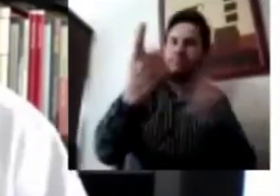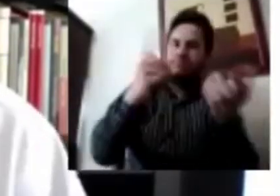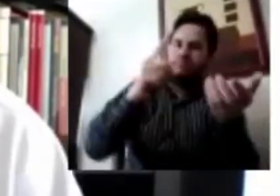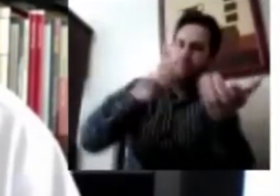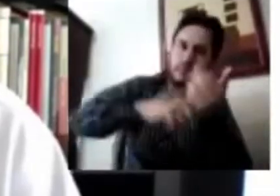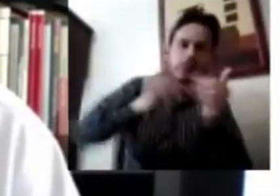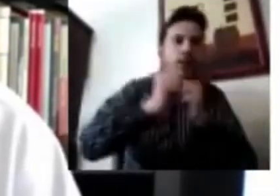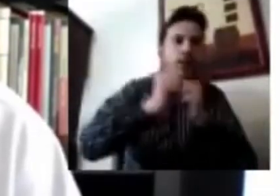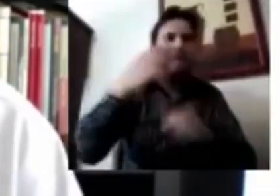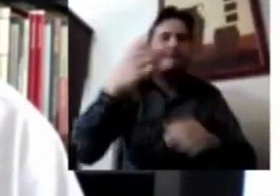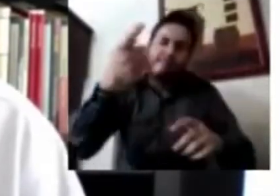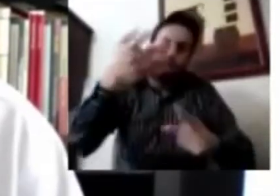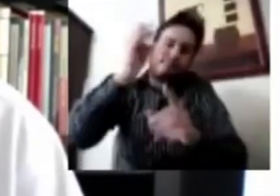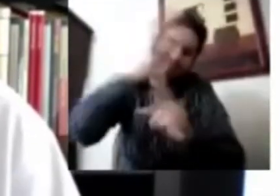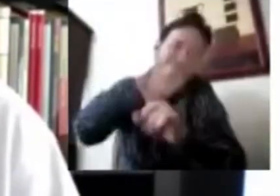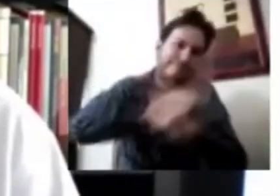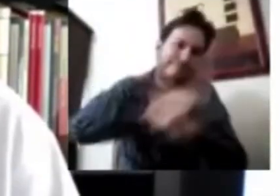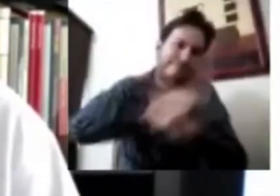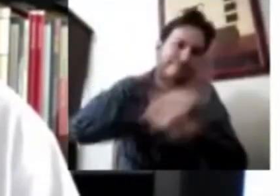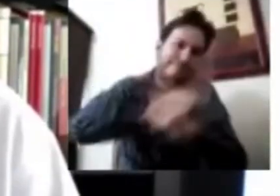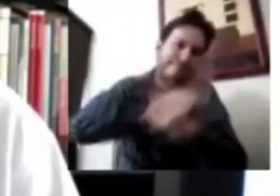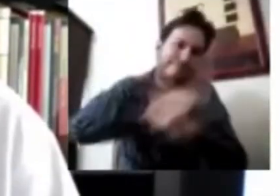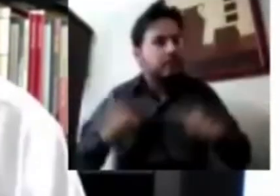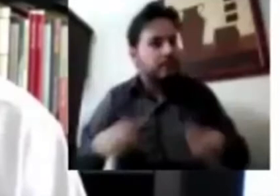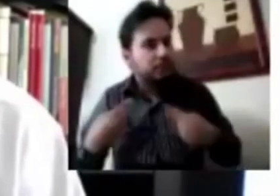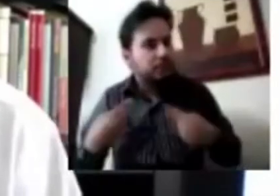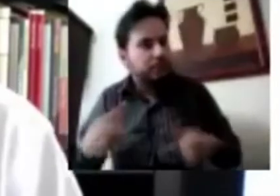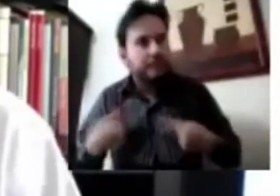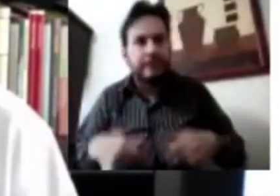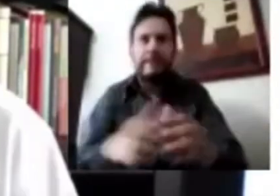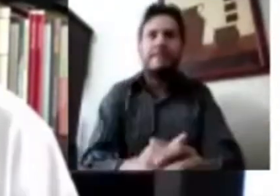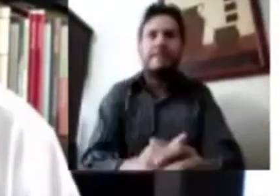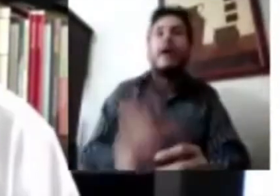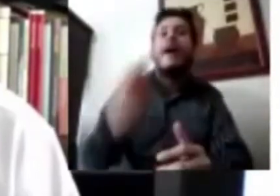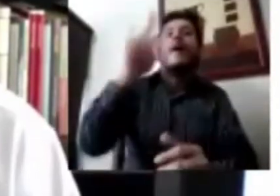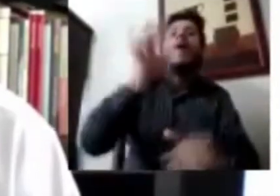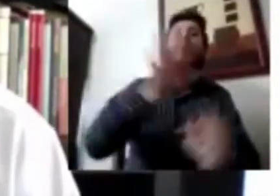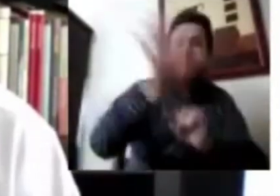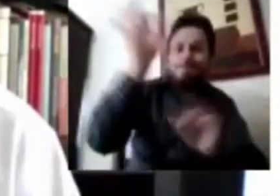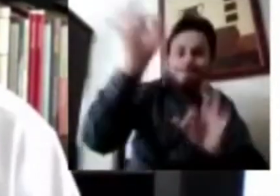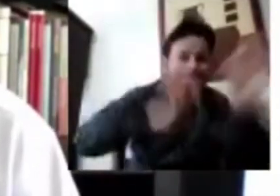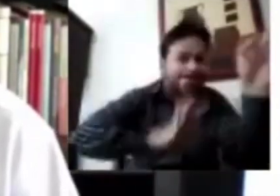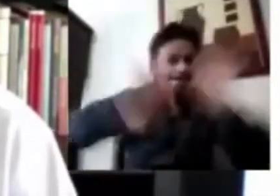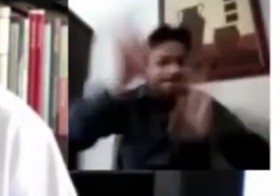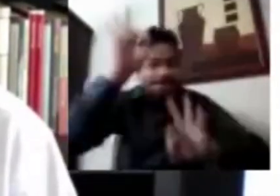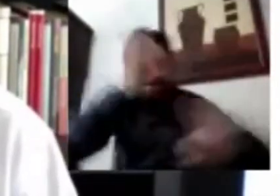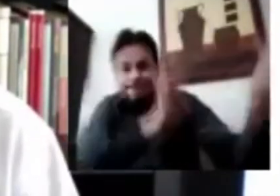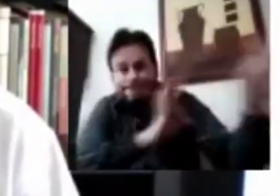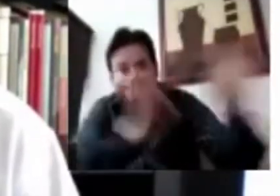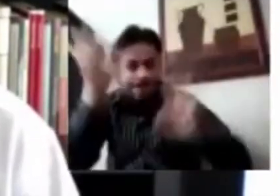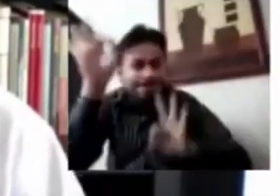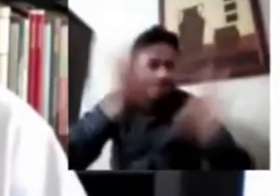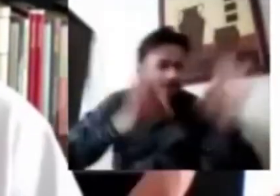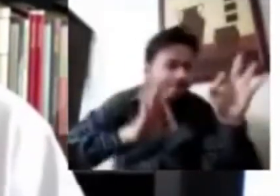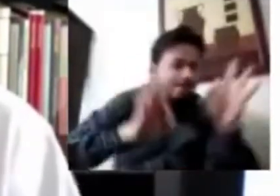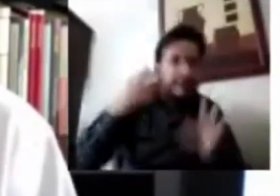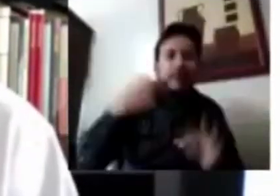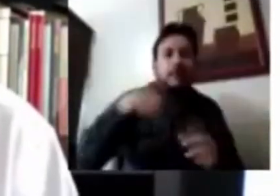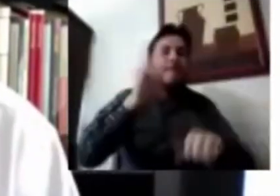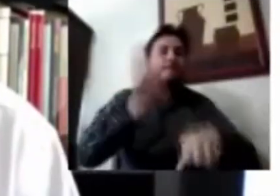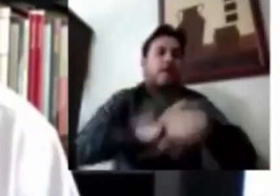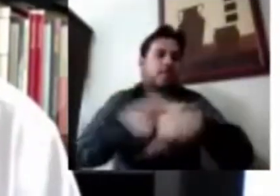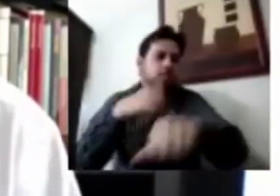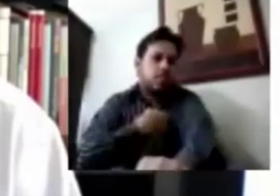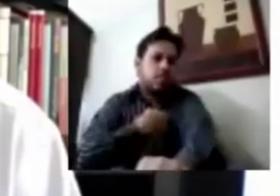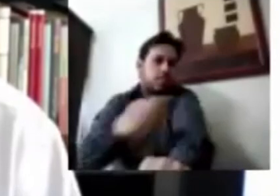Entonces, sin abordar en detalles ni porcentajes, Mónica, porque creo que eso me llevaría más tiempo. Los datos han